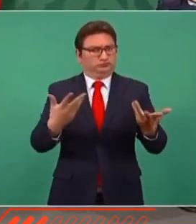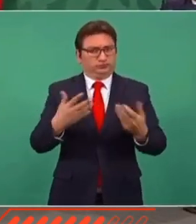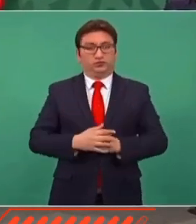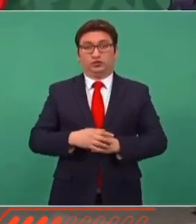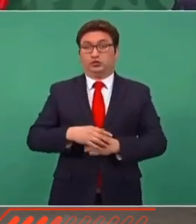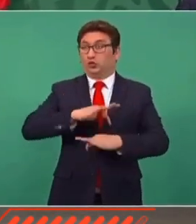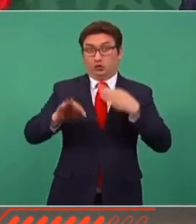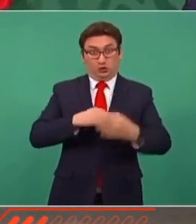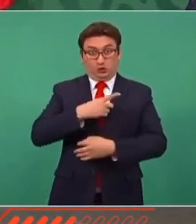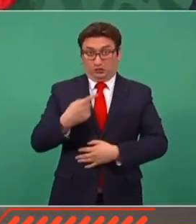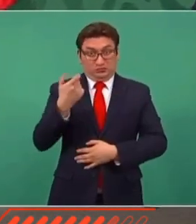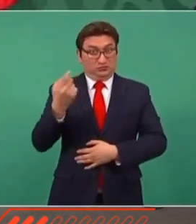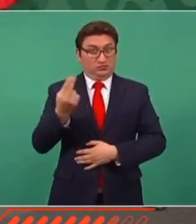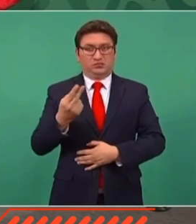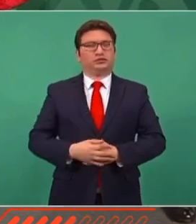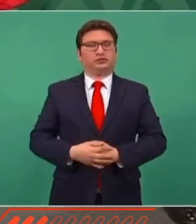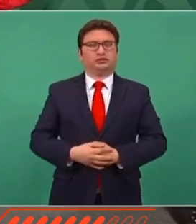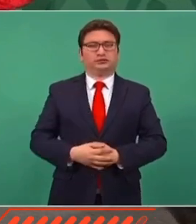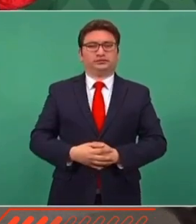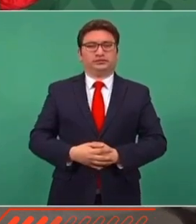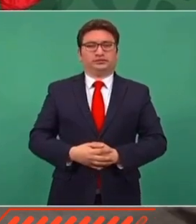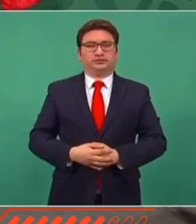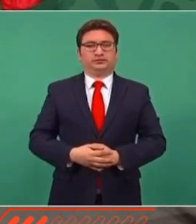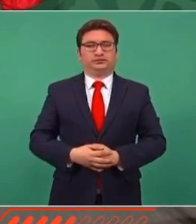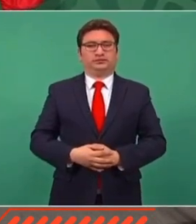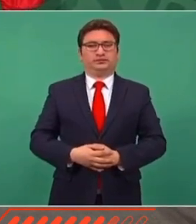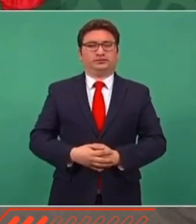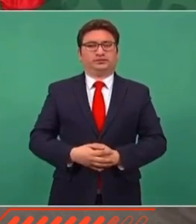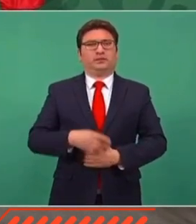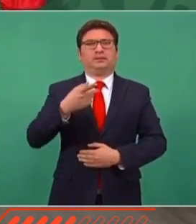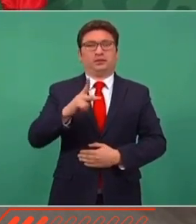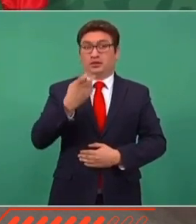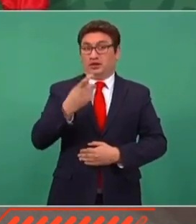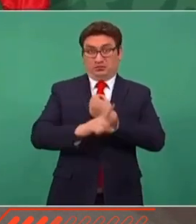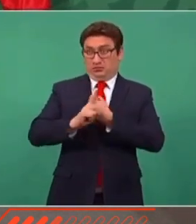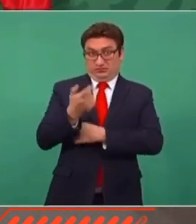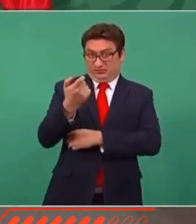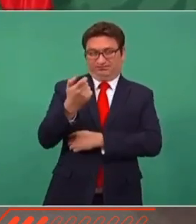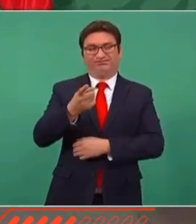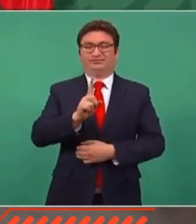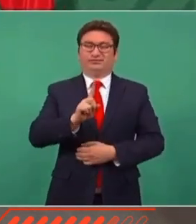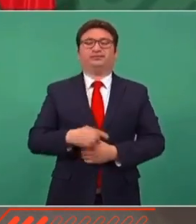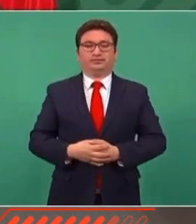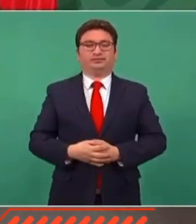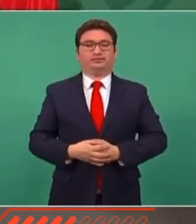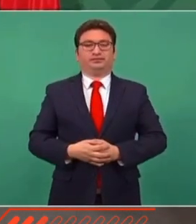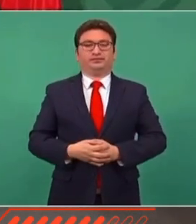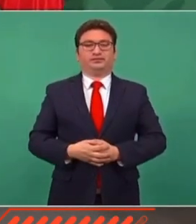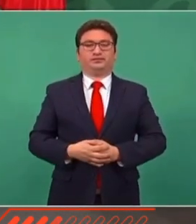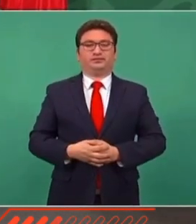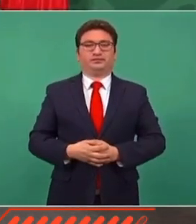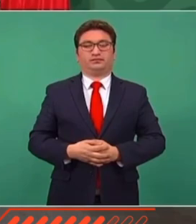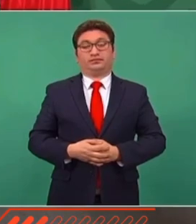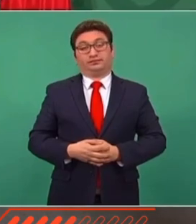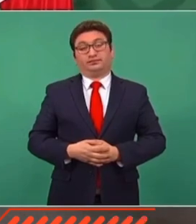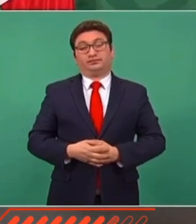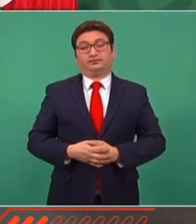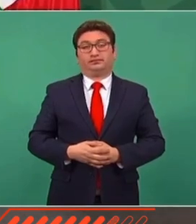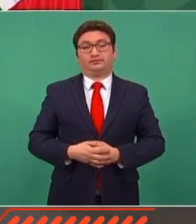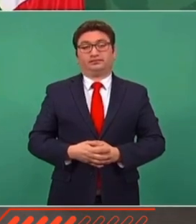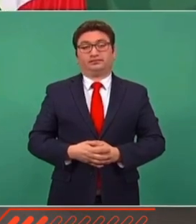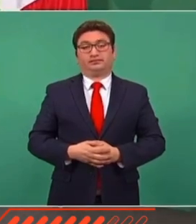todo tiene que ser con dinero? ¿Qué no pueden haber voluntarios? Pero no es un asunto de dinero. Es que, aunque parezca